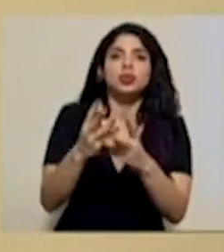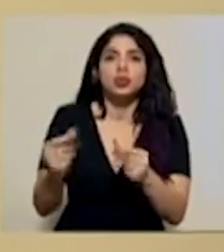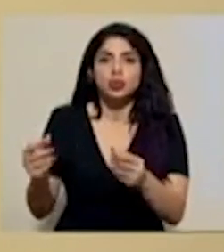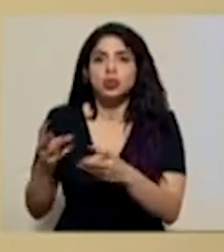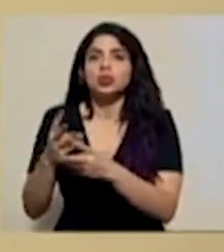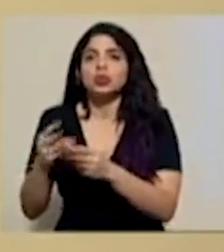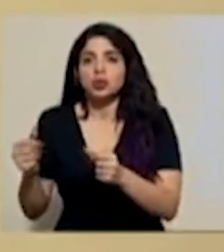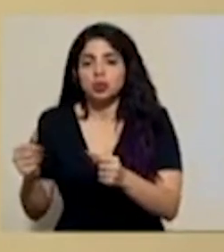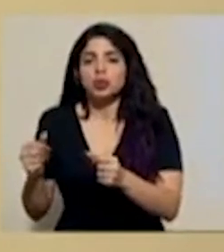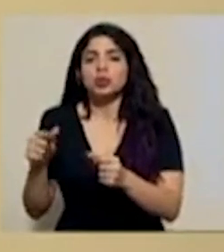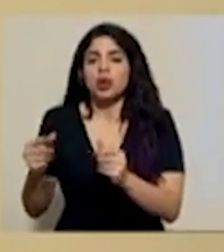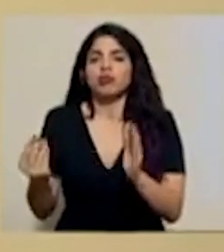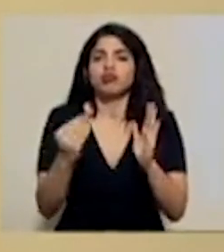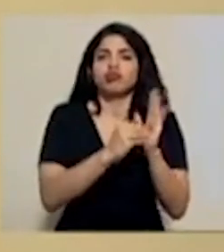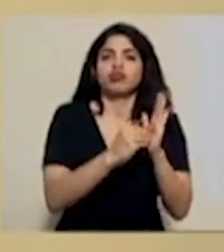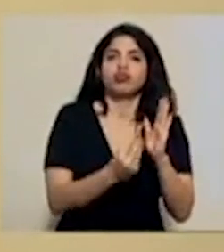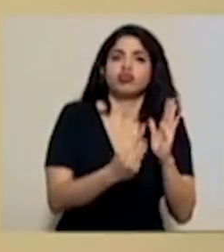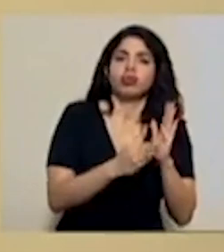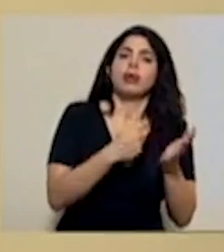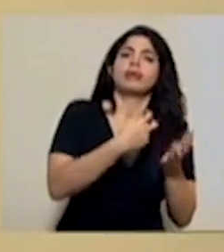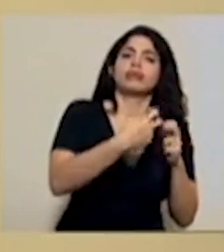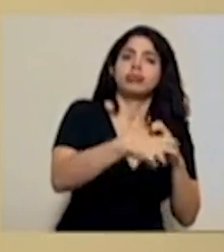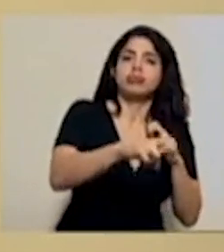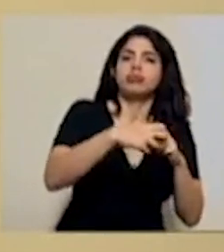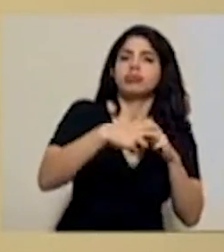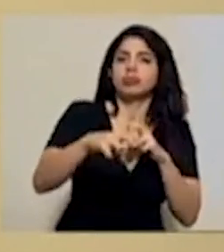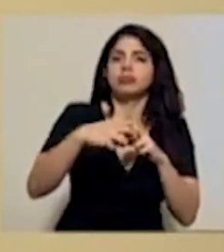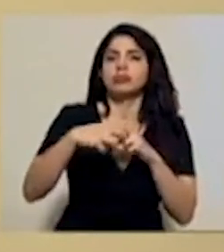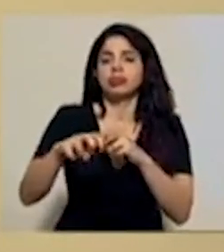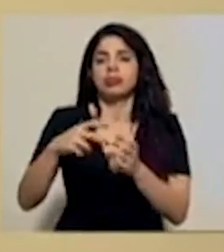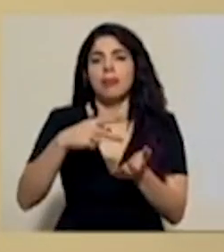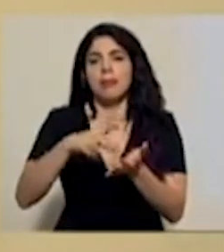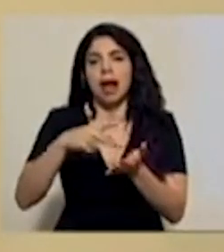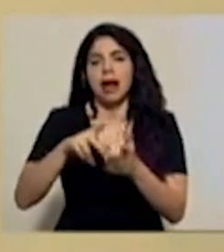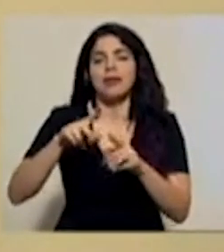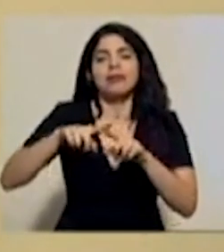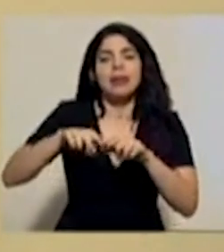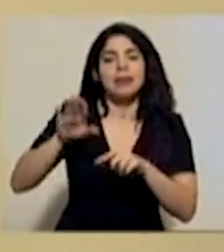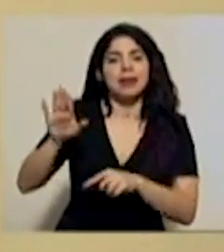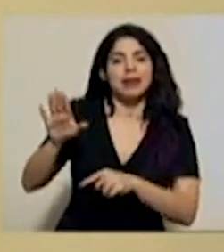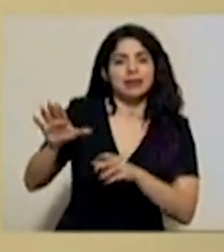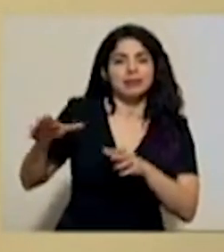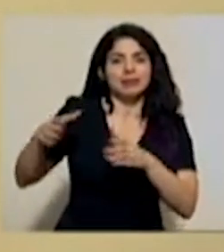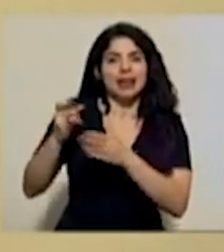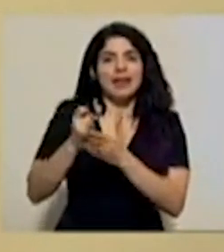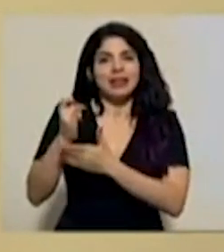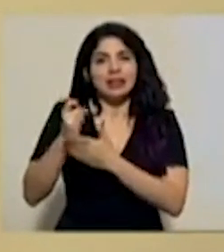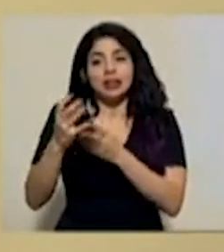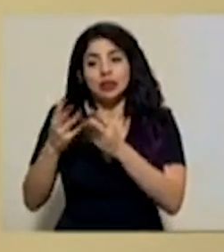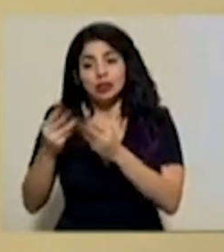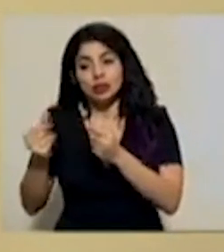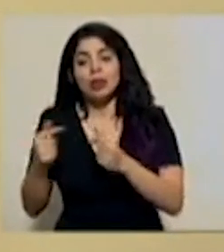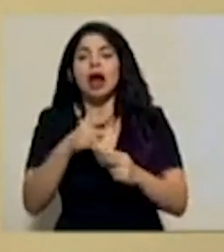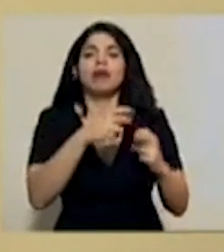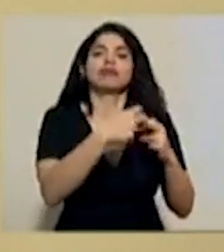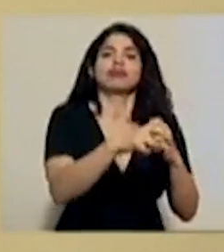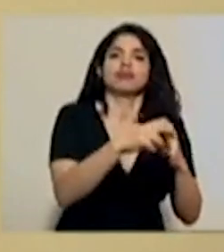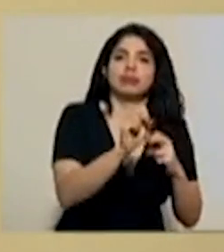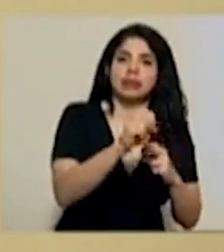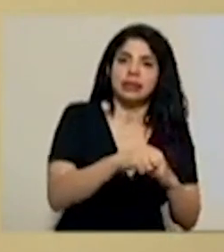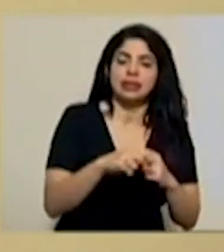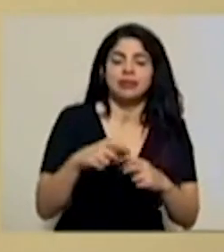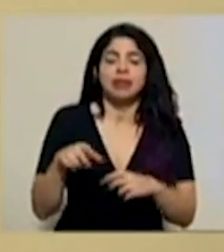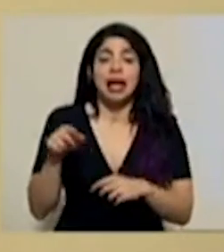han venido computando esos pagos conforme el órgano de investigación va resolviendo. Esto quiere decir